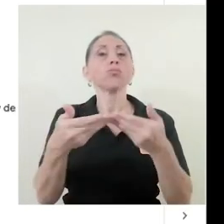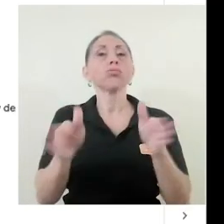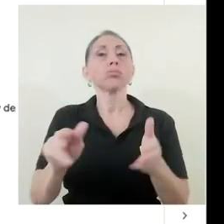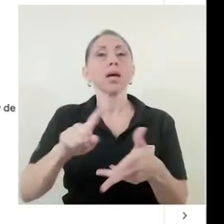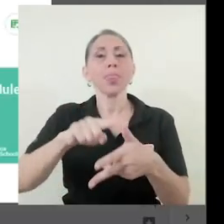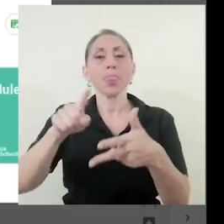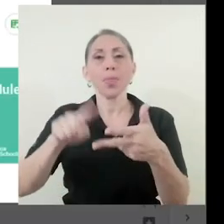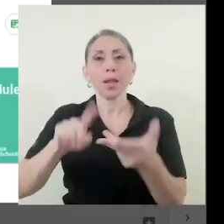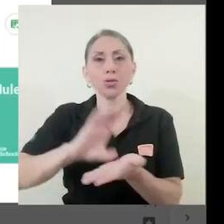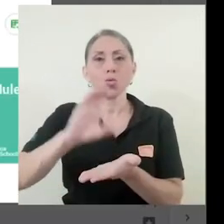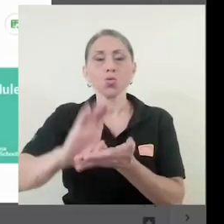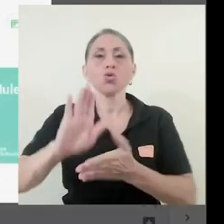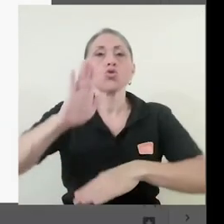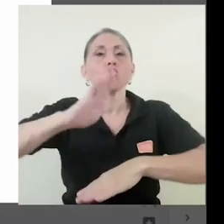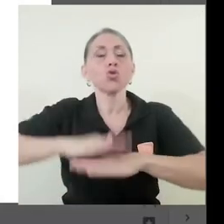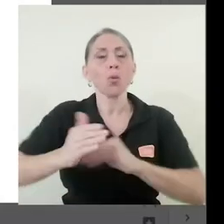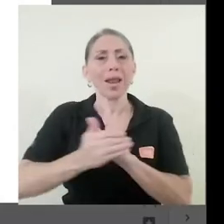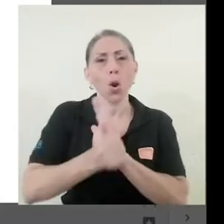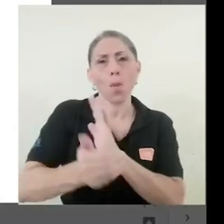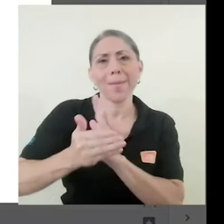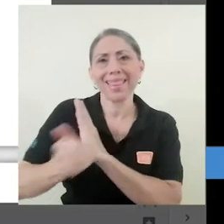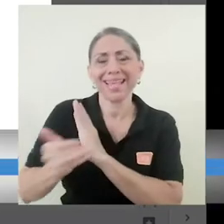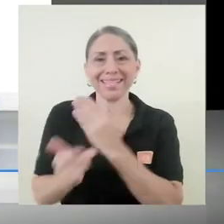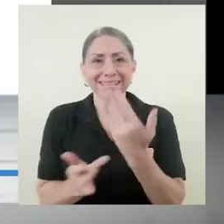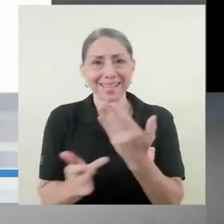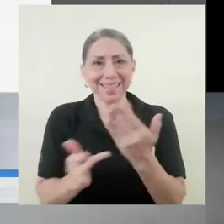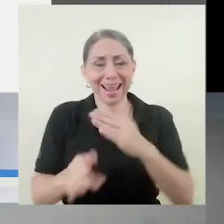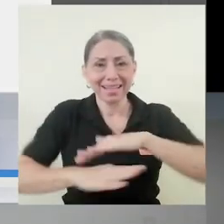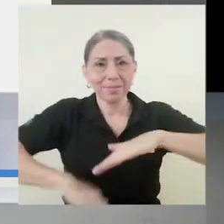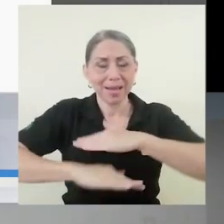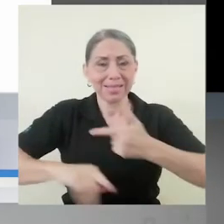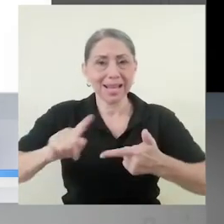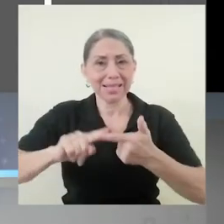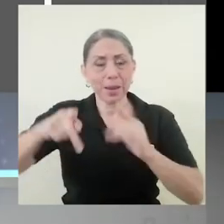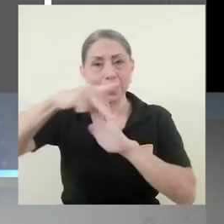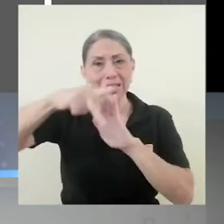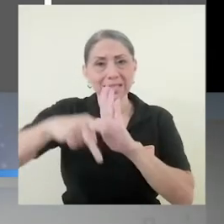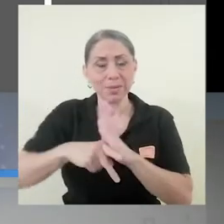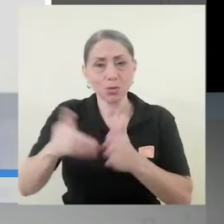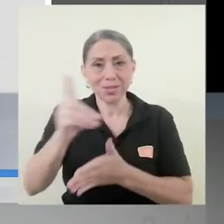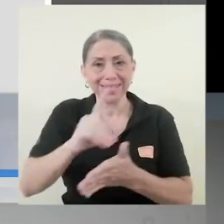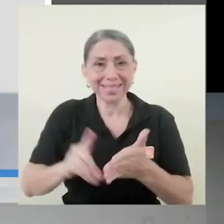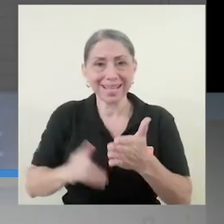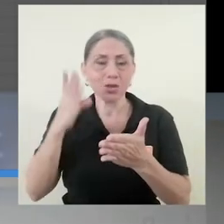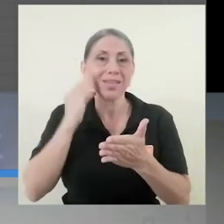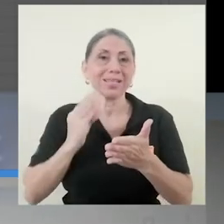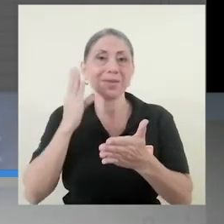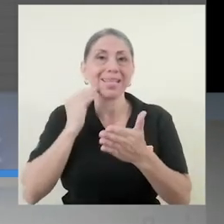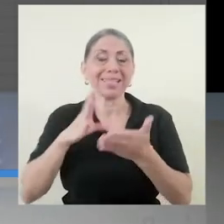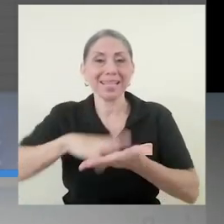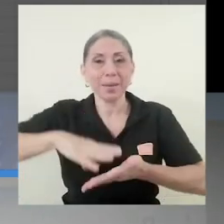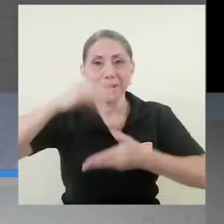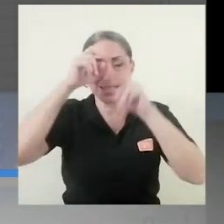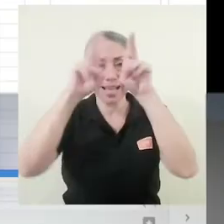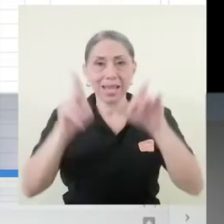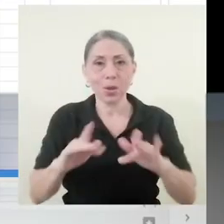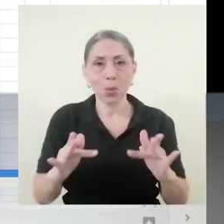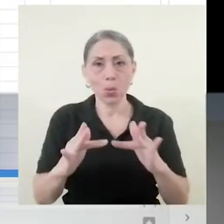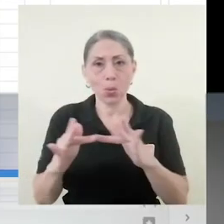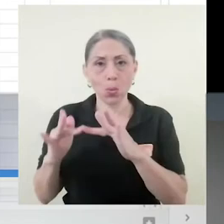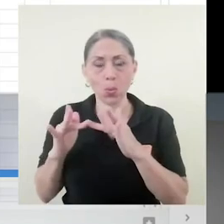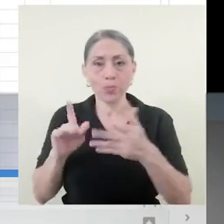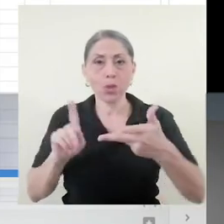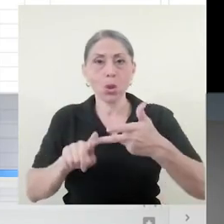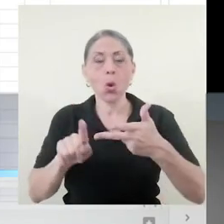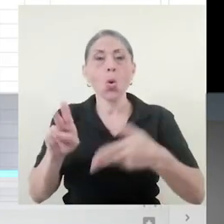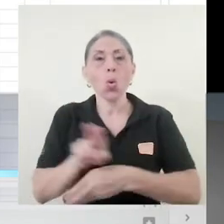tres cursos sobre competencias digitales básicas, principios del diseño de experiencias de aprendizaje en línea y sobre el